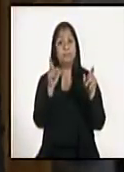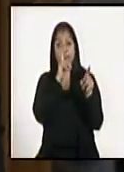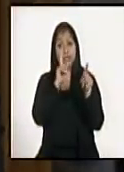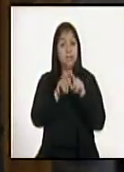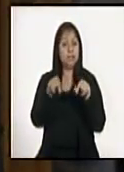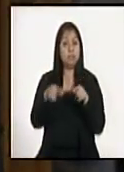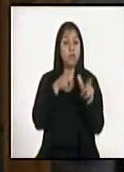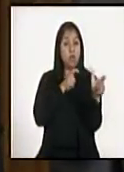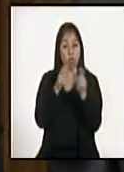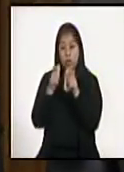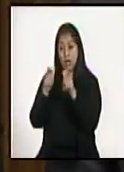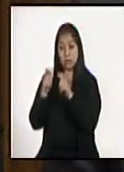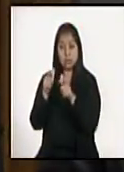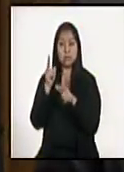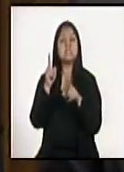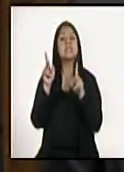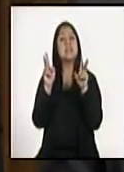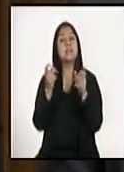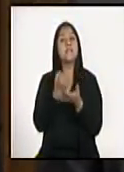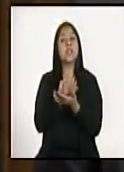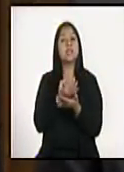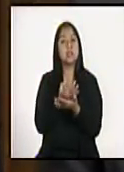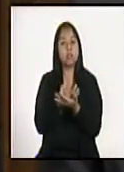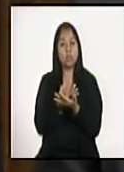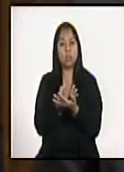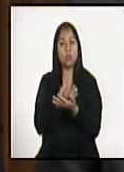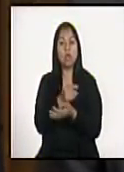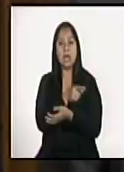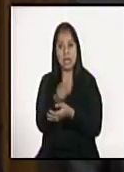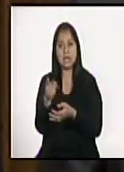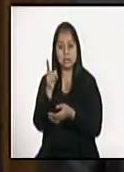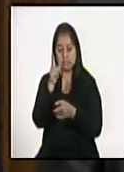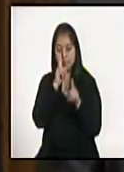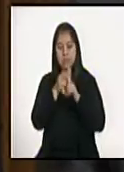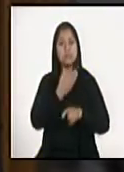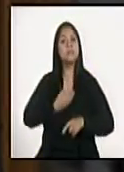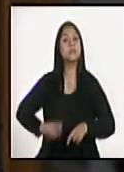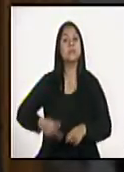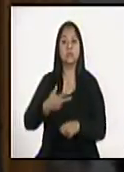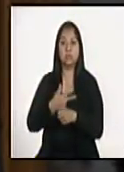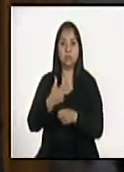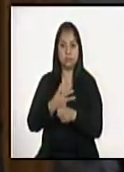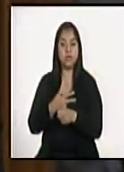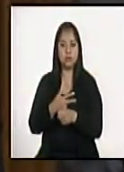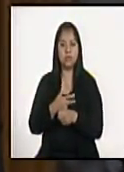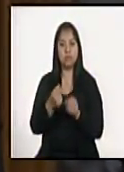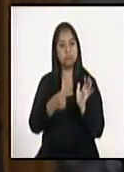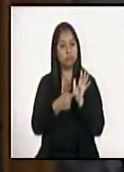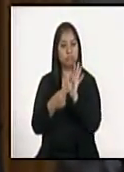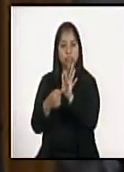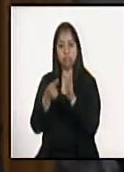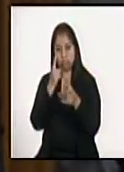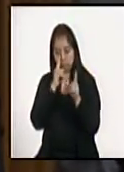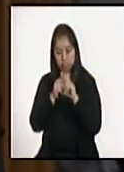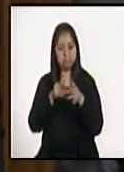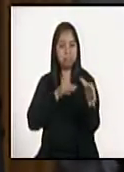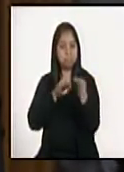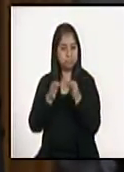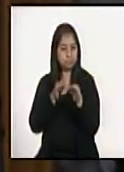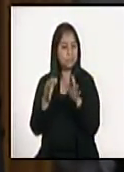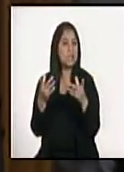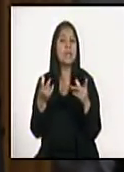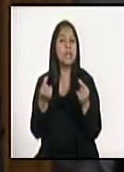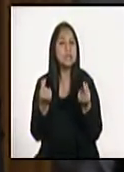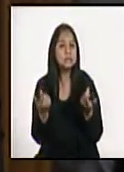parte de la coordinación con el sector financiero que esto lo está haciendo aquí está el presidente del banco de Guatemala también quien les contará más adelante lo que estamos